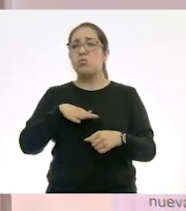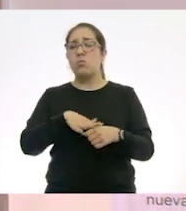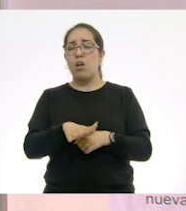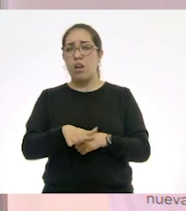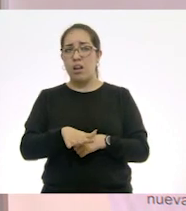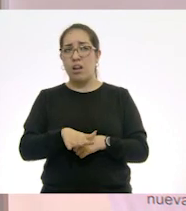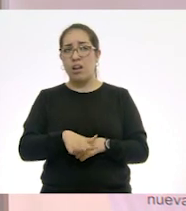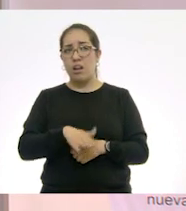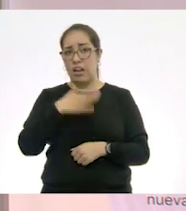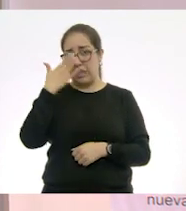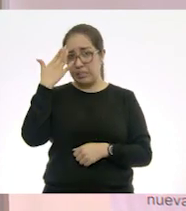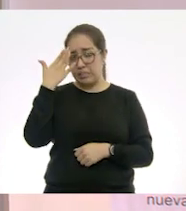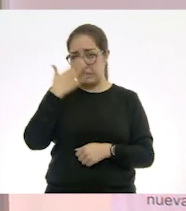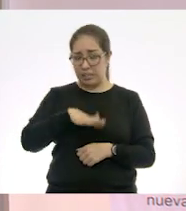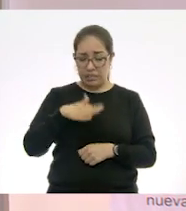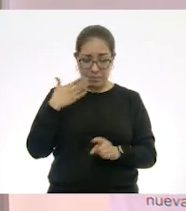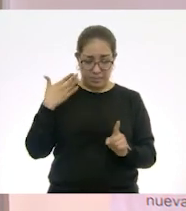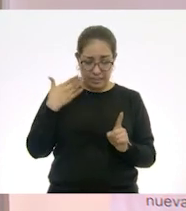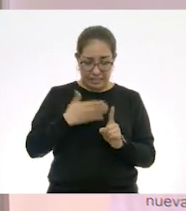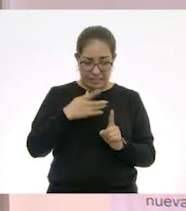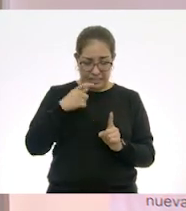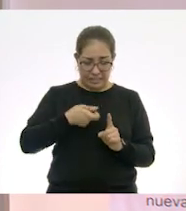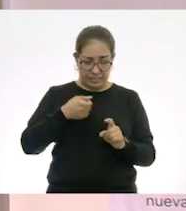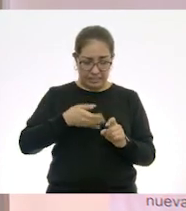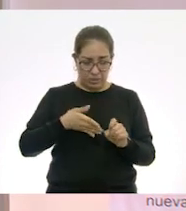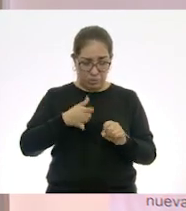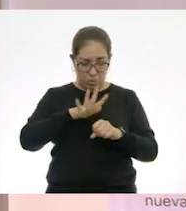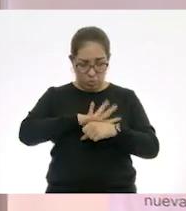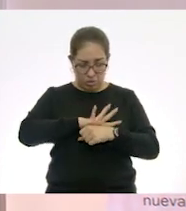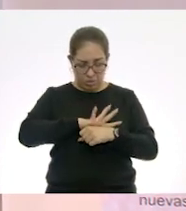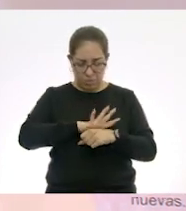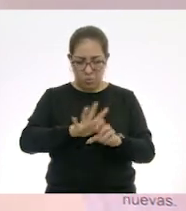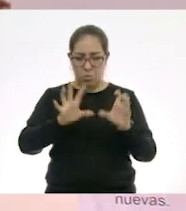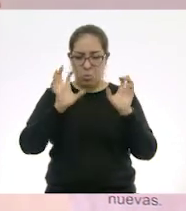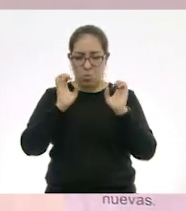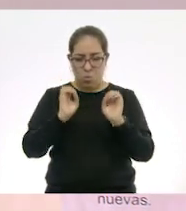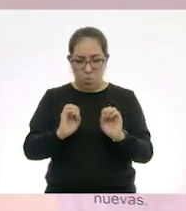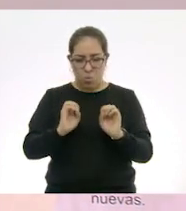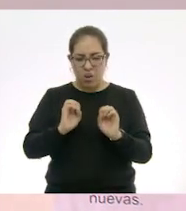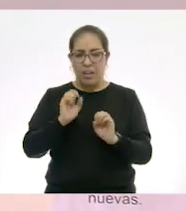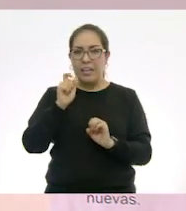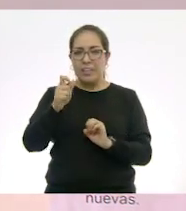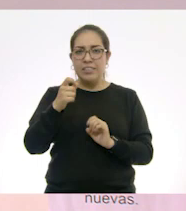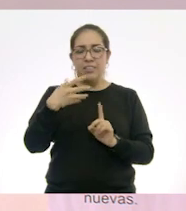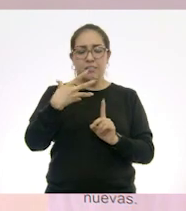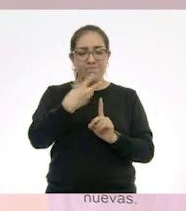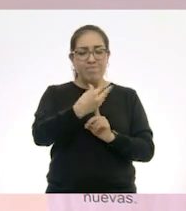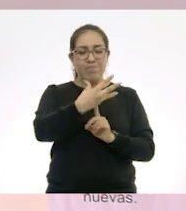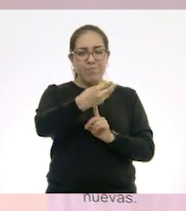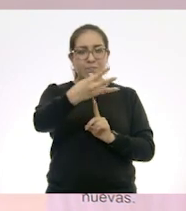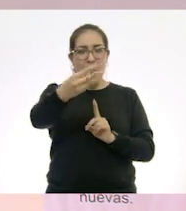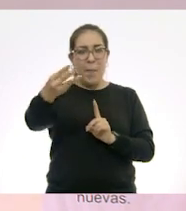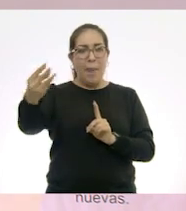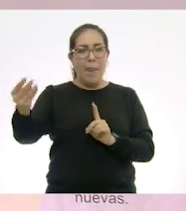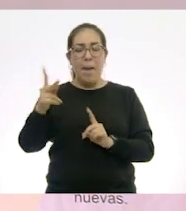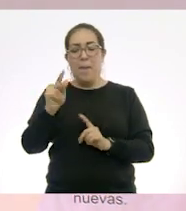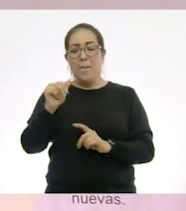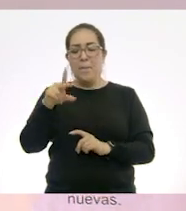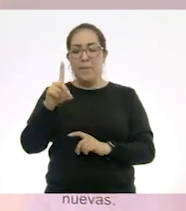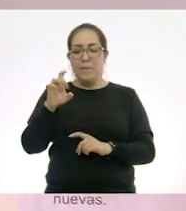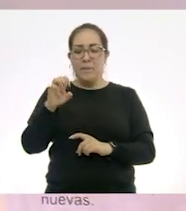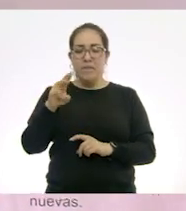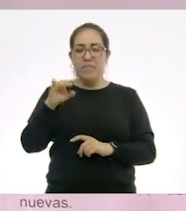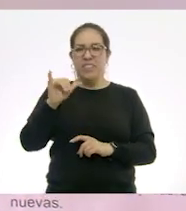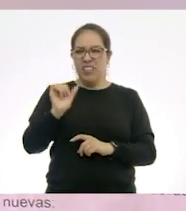saber lo que es el coronavirus o lo que es la pandemia, ¿sí? Vamos a ver qué